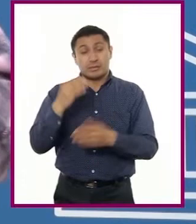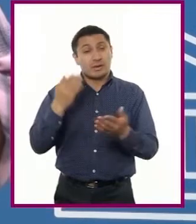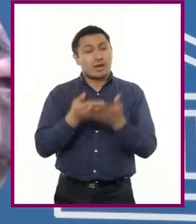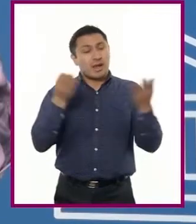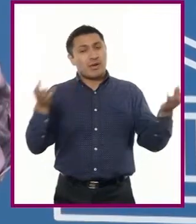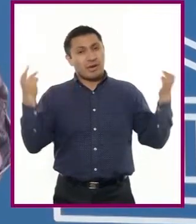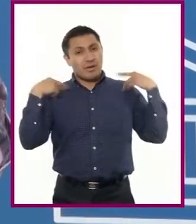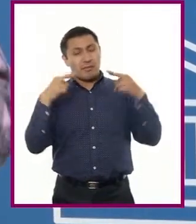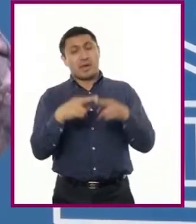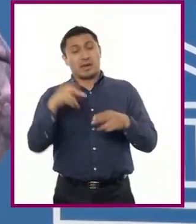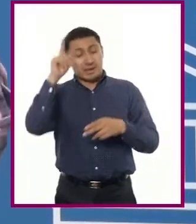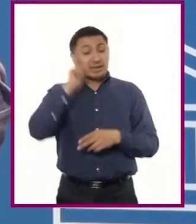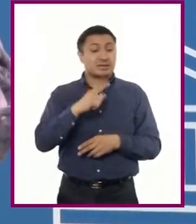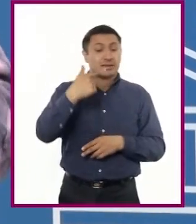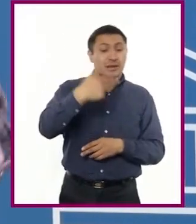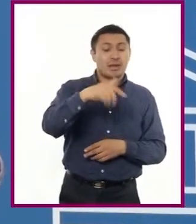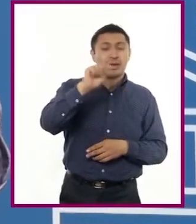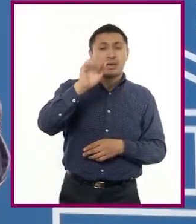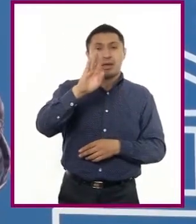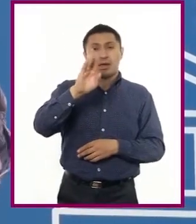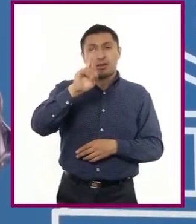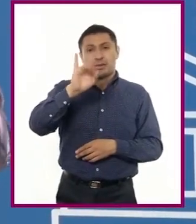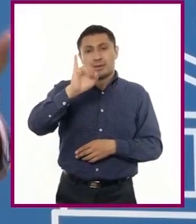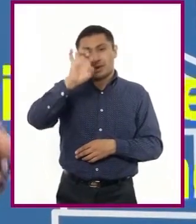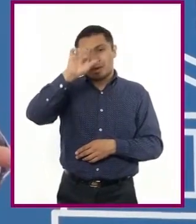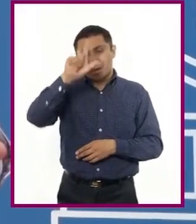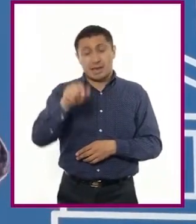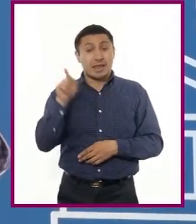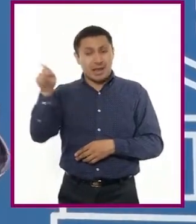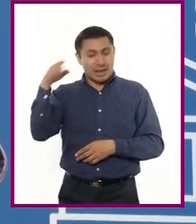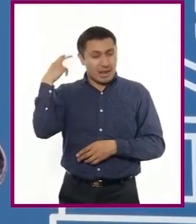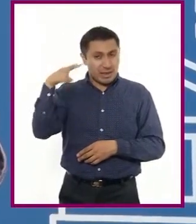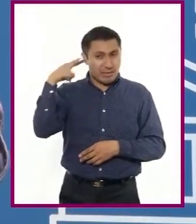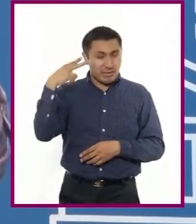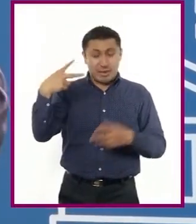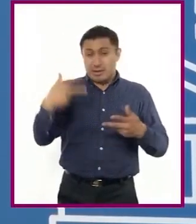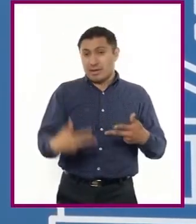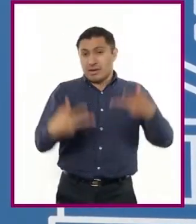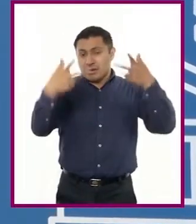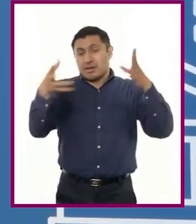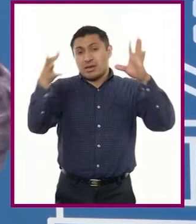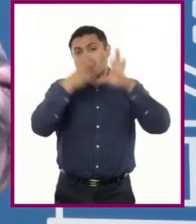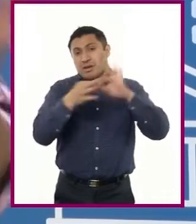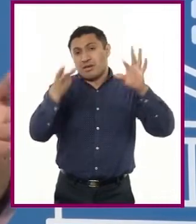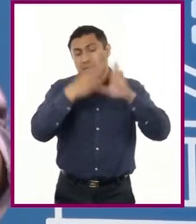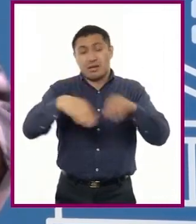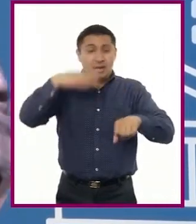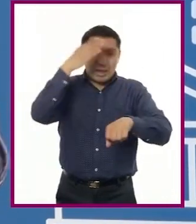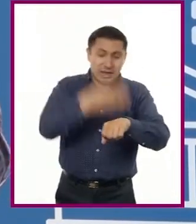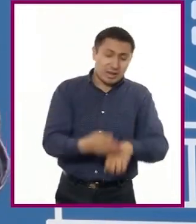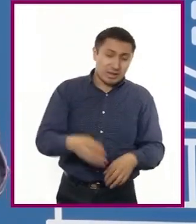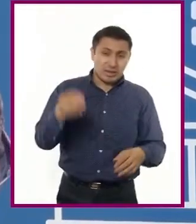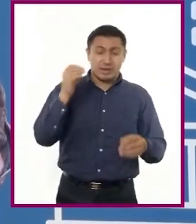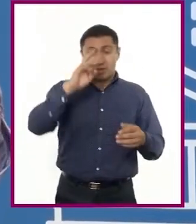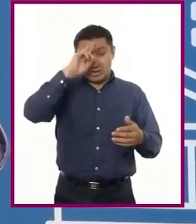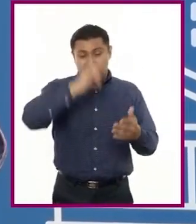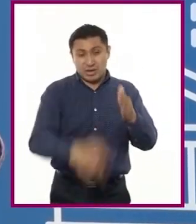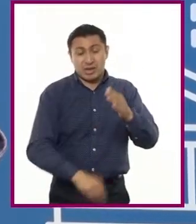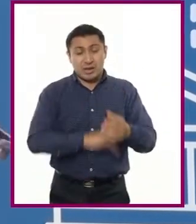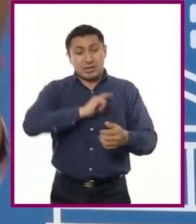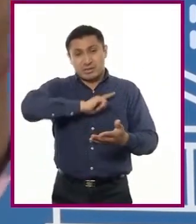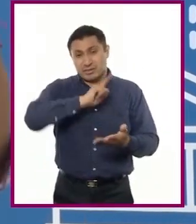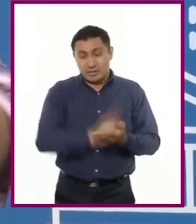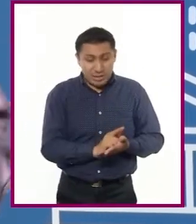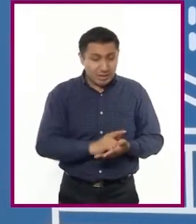Gabriela Hernández Gómez, del Estado de Veracruz, nos explicará las sanciones por faltas o irregularidades de